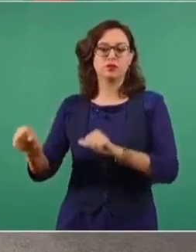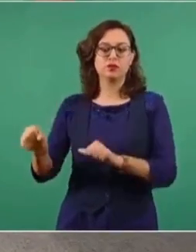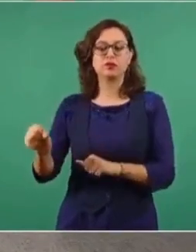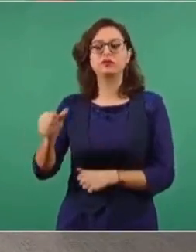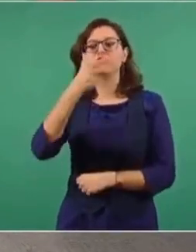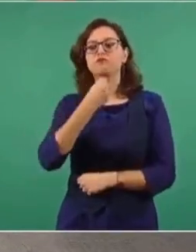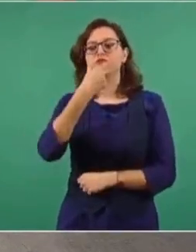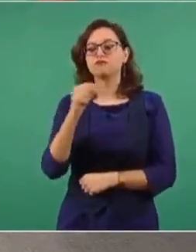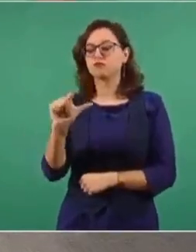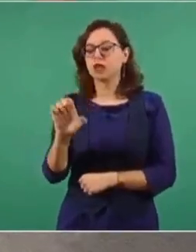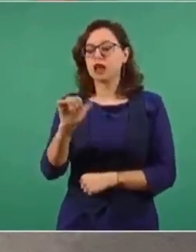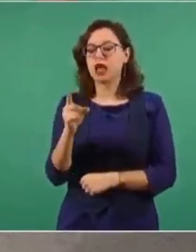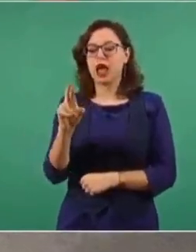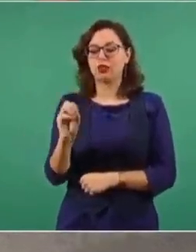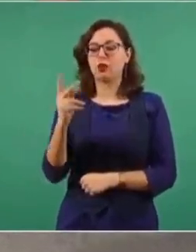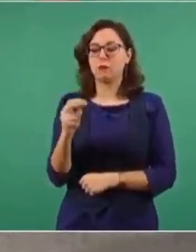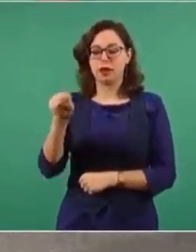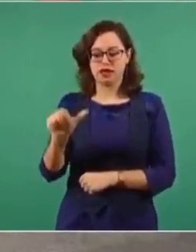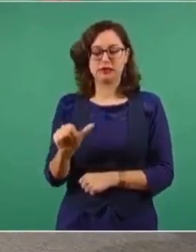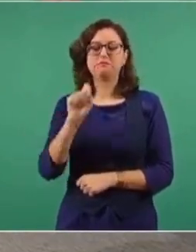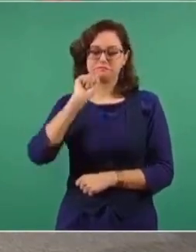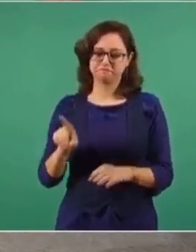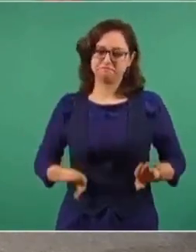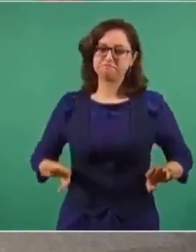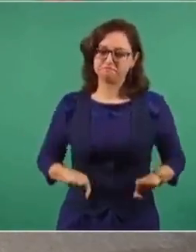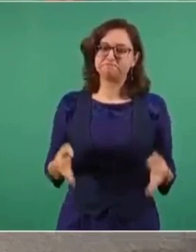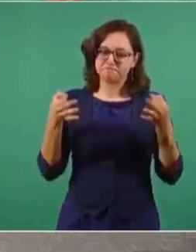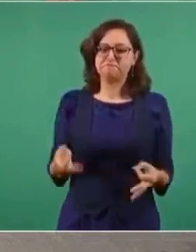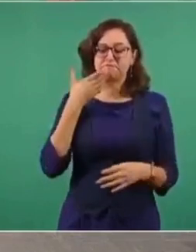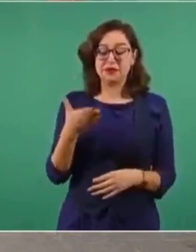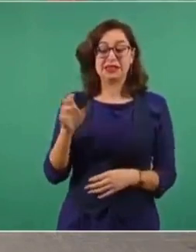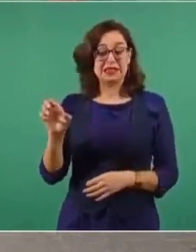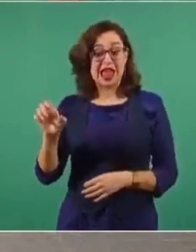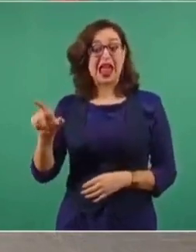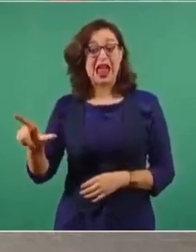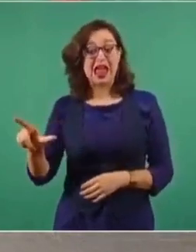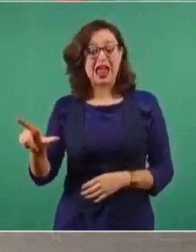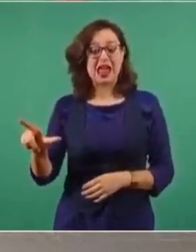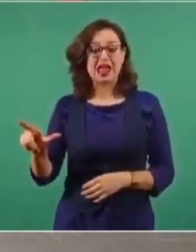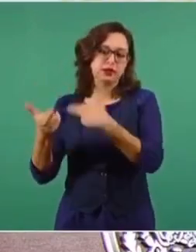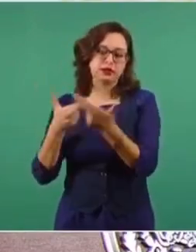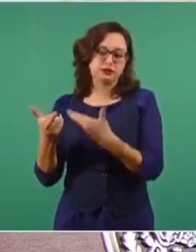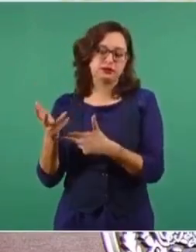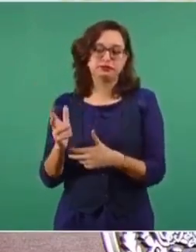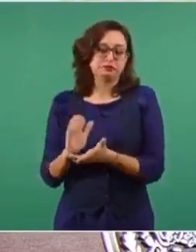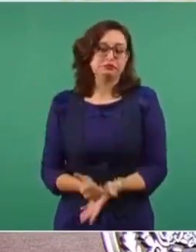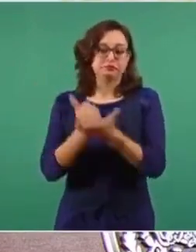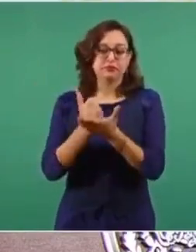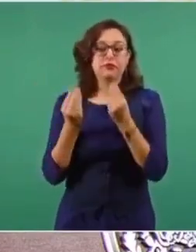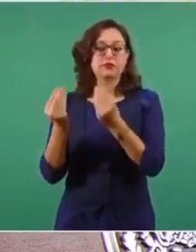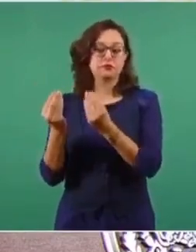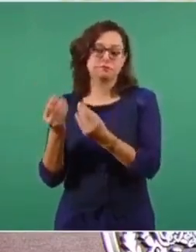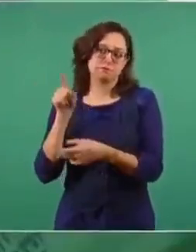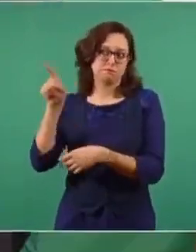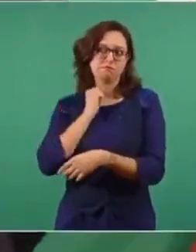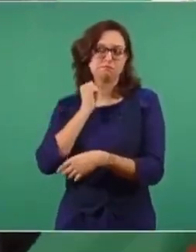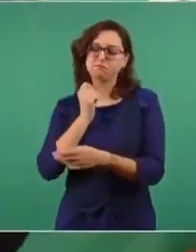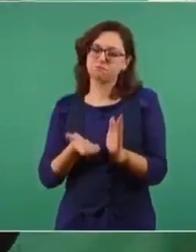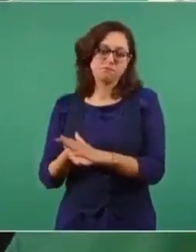Peña, Alejandro Peña, va a estar en actividades partidistas y lo va a sustituir